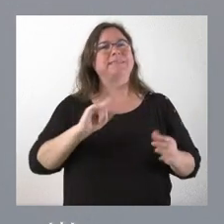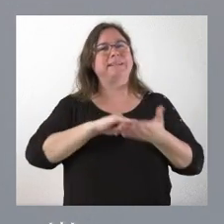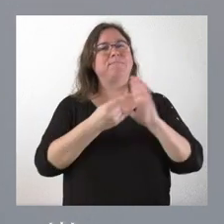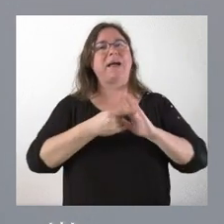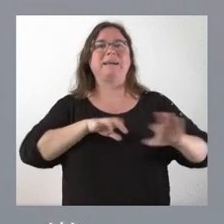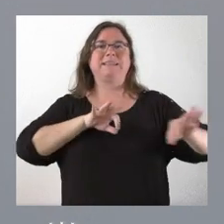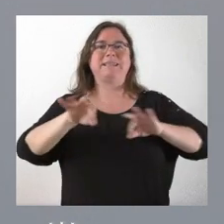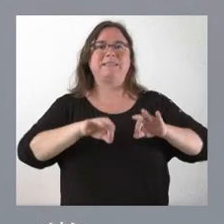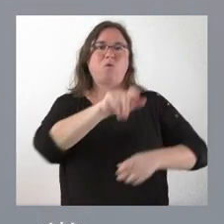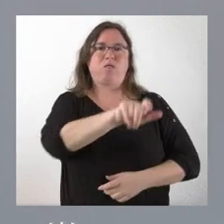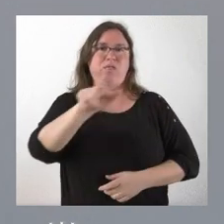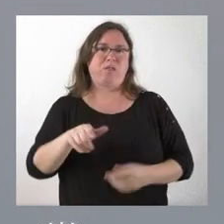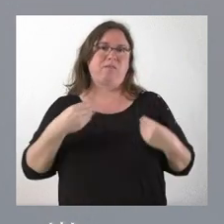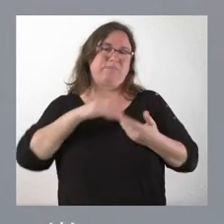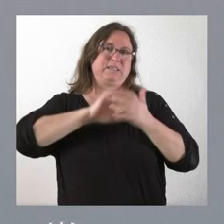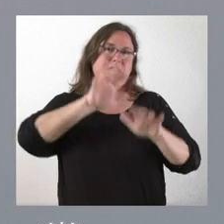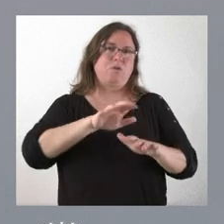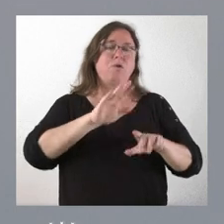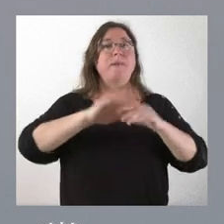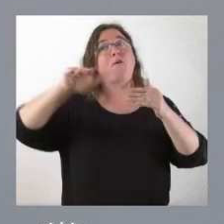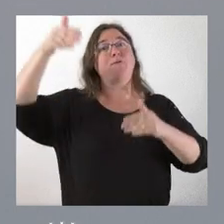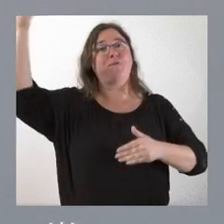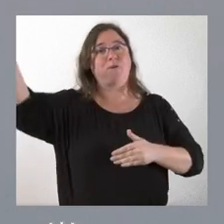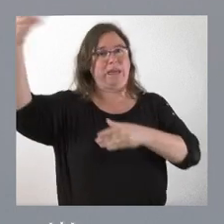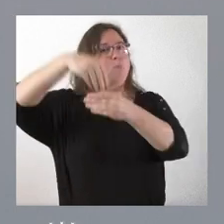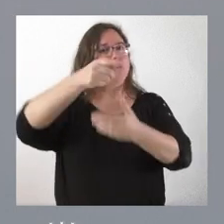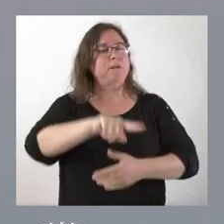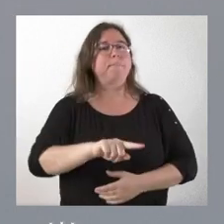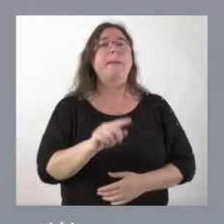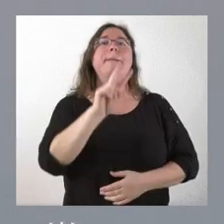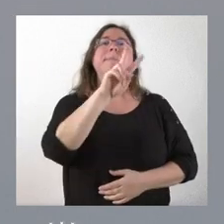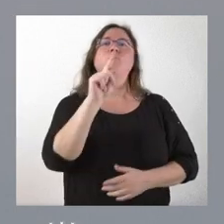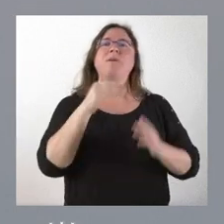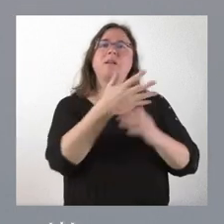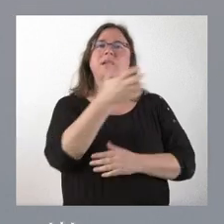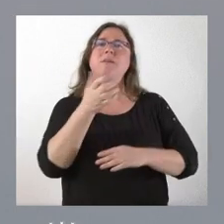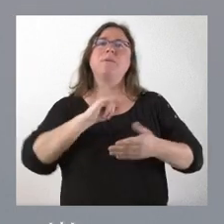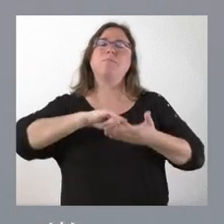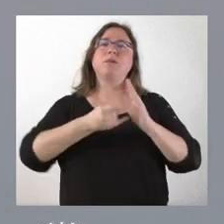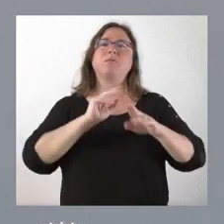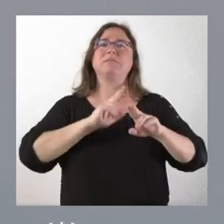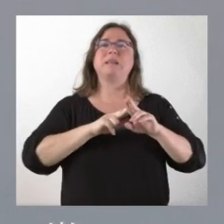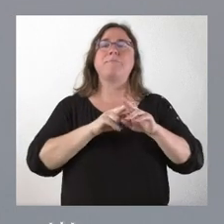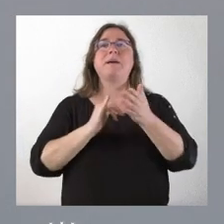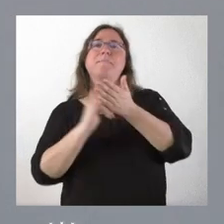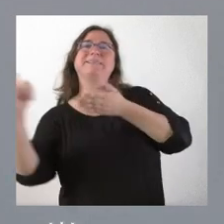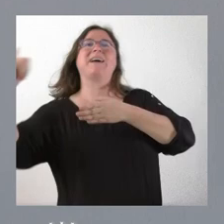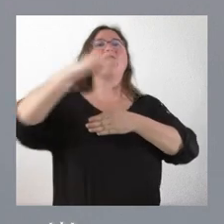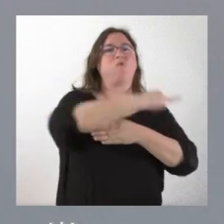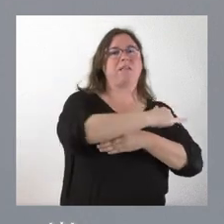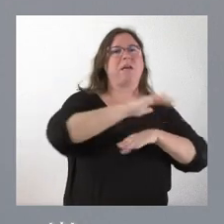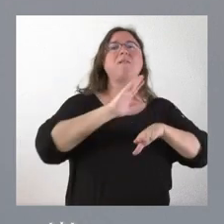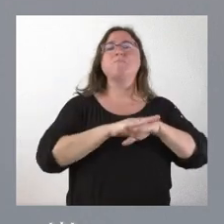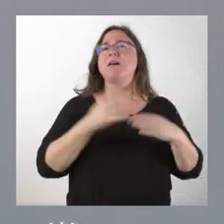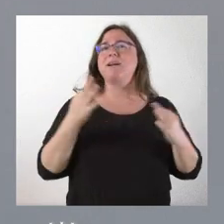Estratégico de Ciudadanía Castilla y Leonesa en el exterior. Asimismo, 21.500 euros para el proyecto Pasaje de Vuelta en relación con la memoria de la